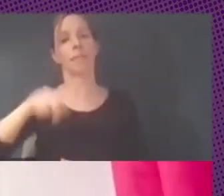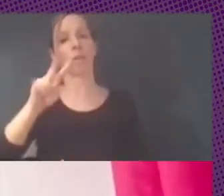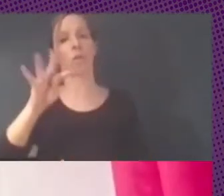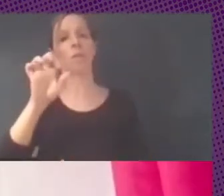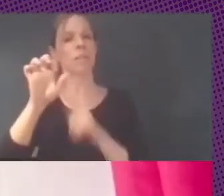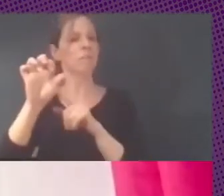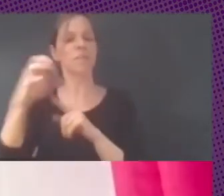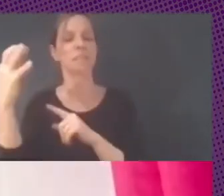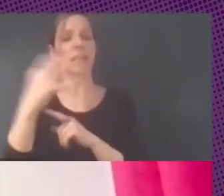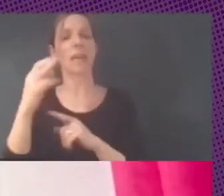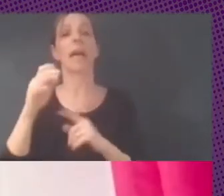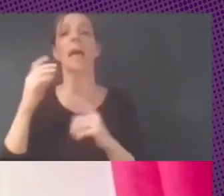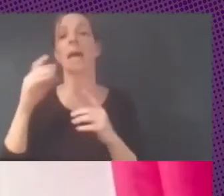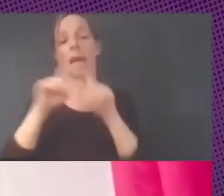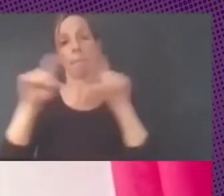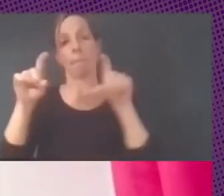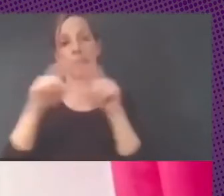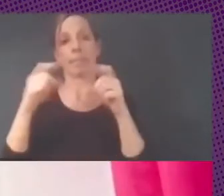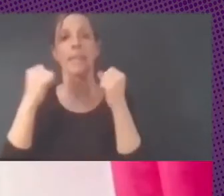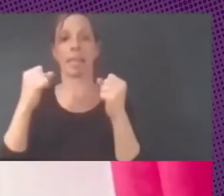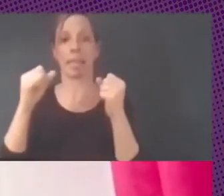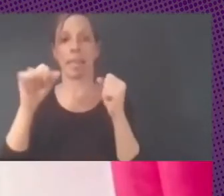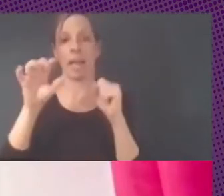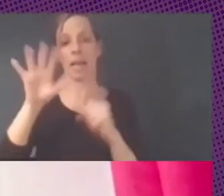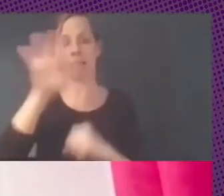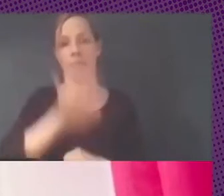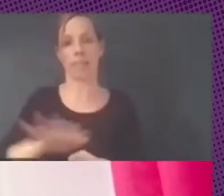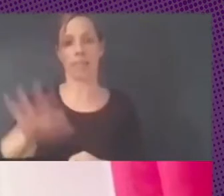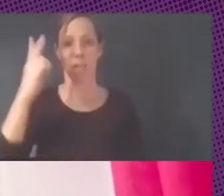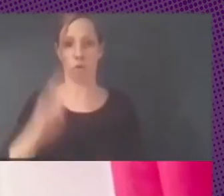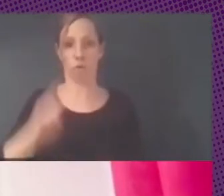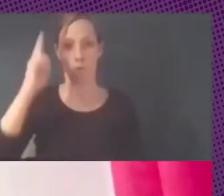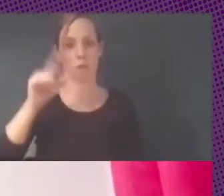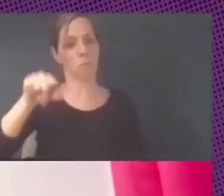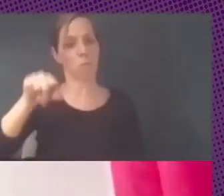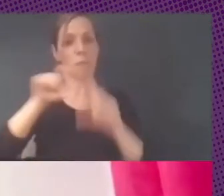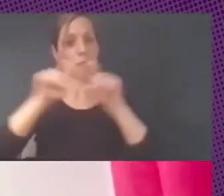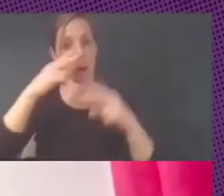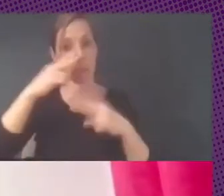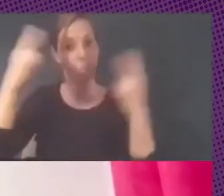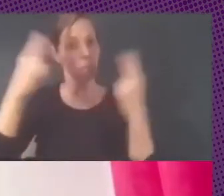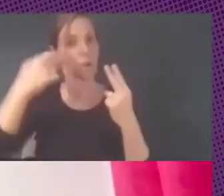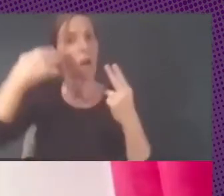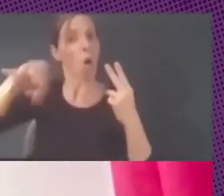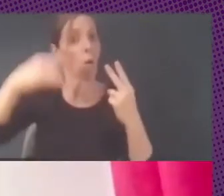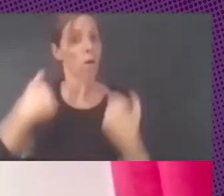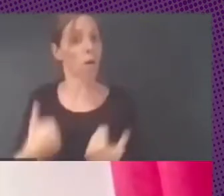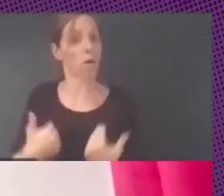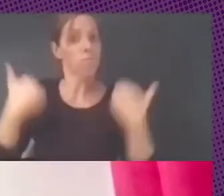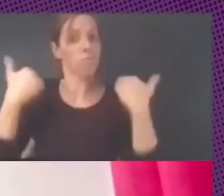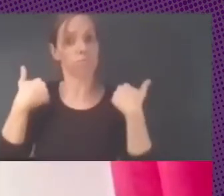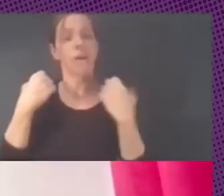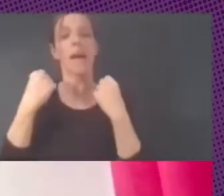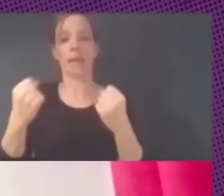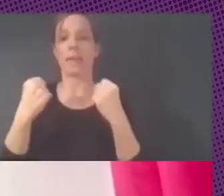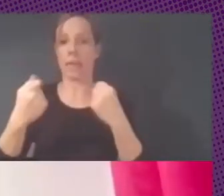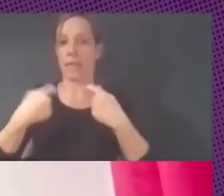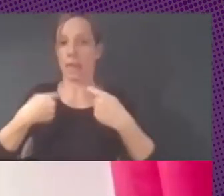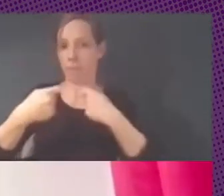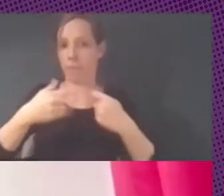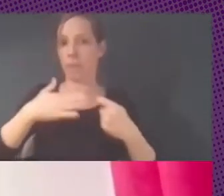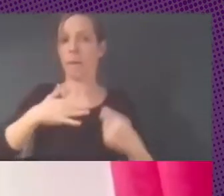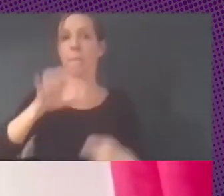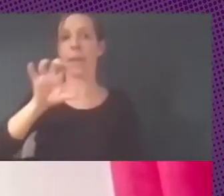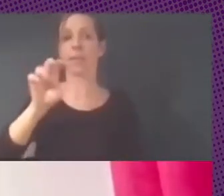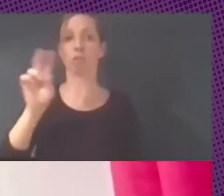de energía estatal de Uruguay, la empresa pública que tiene el monopolio de la energía, la comercialización de la energía en Uruguay.